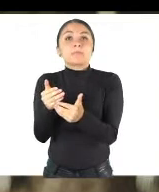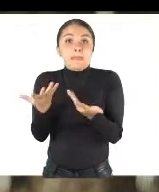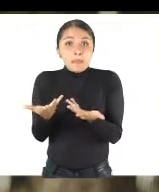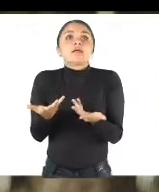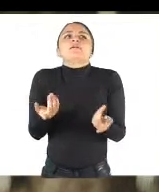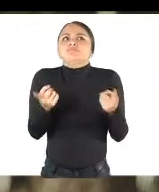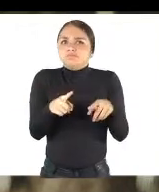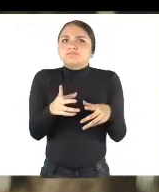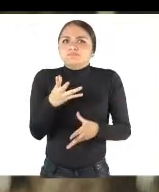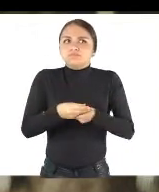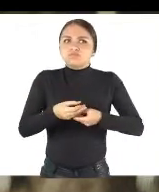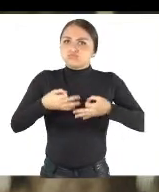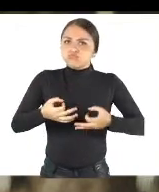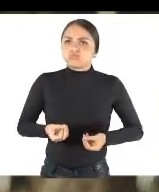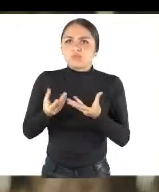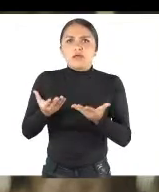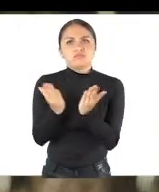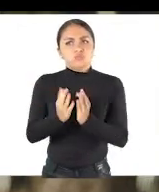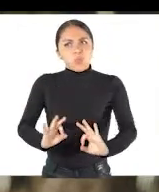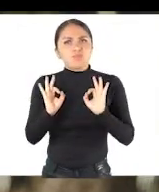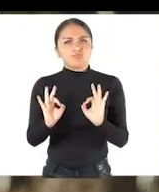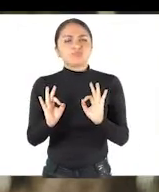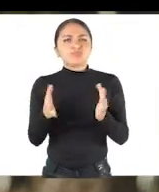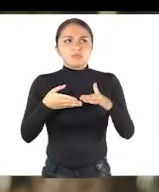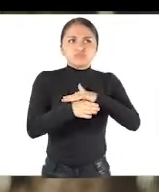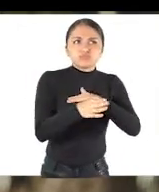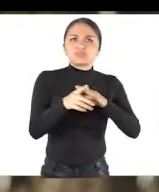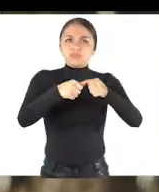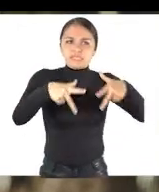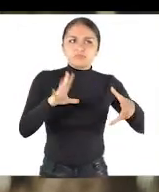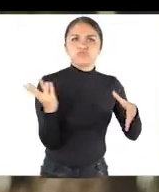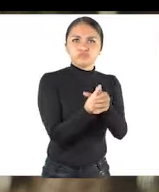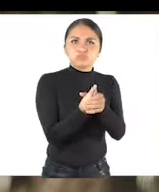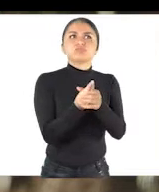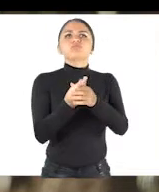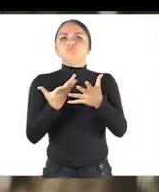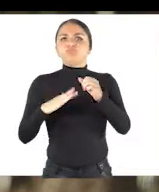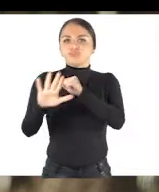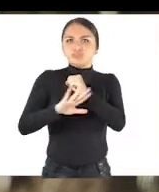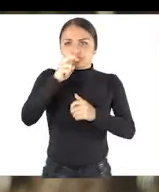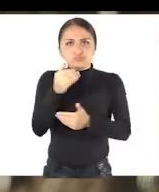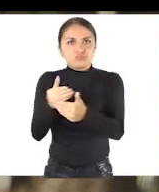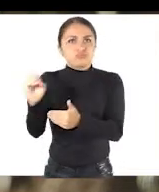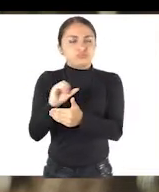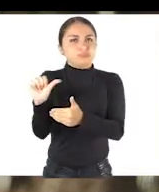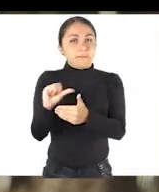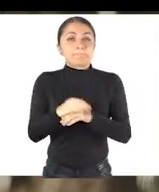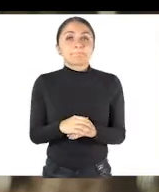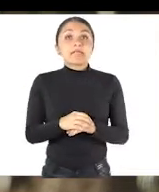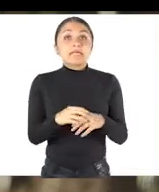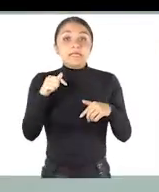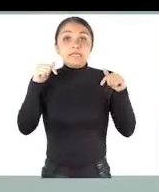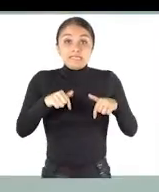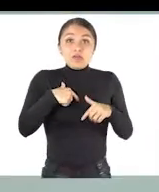sistema escolar, pero también de garantizar precisamente una educación de calidad sensible al género, inclusiva y protectora para